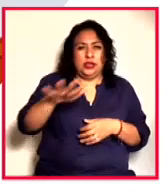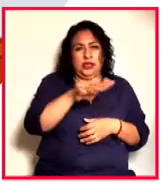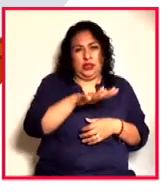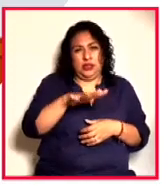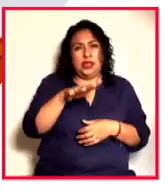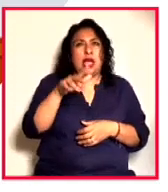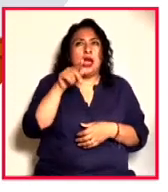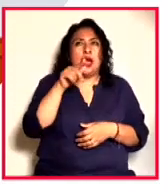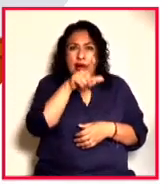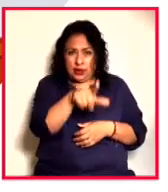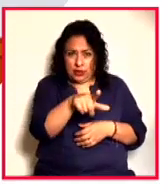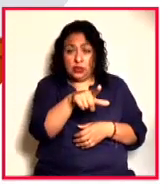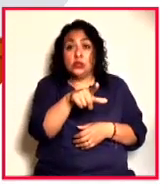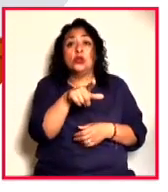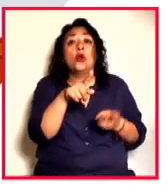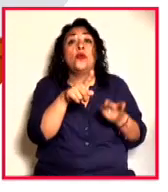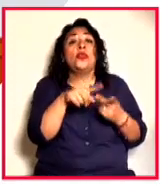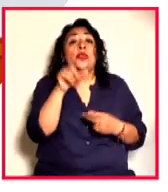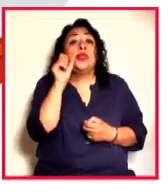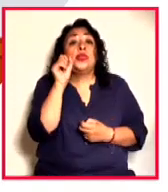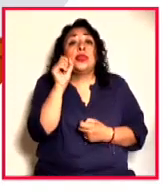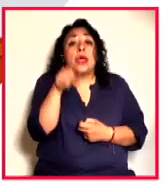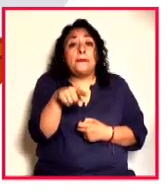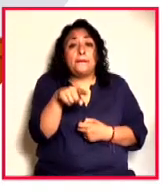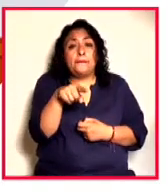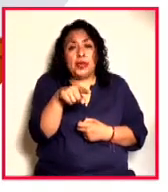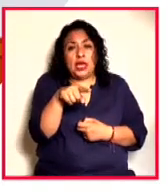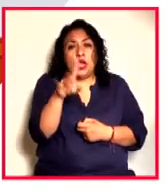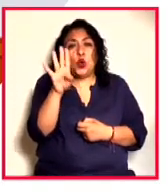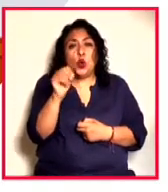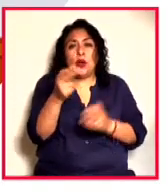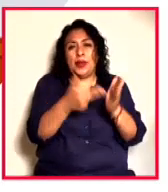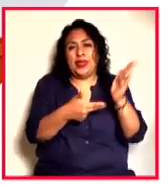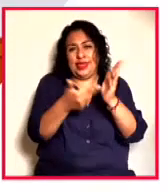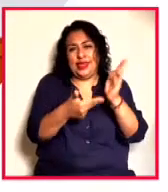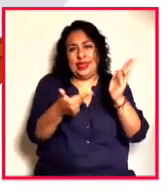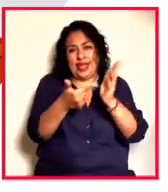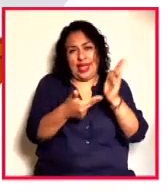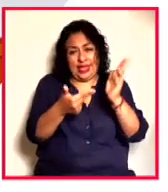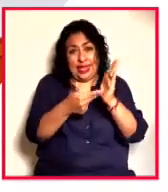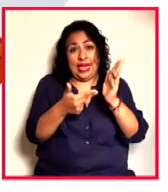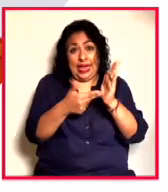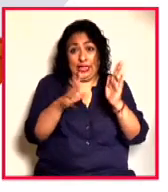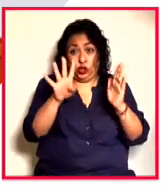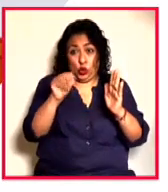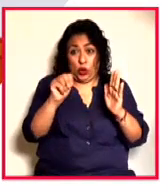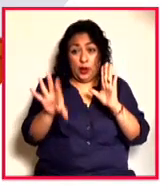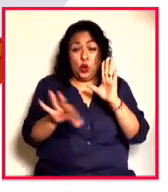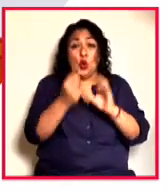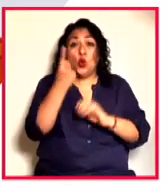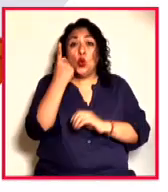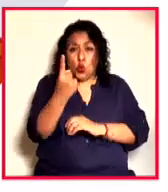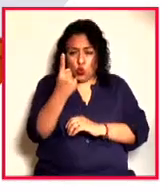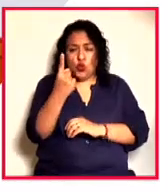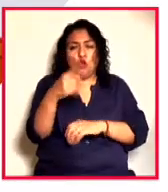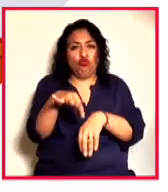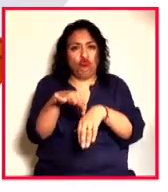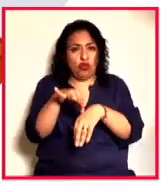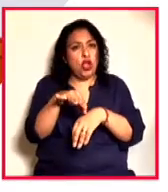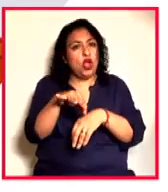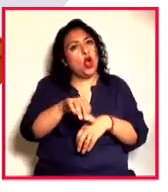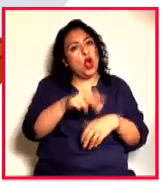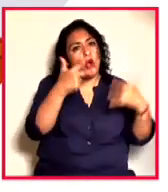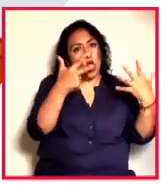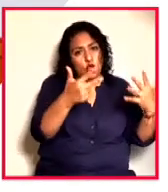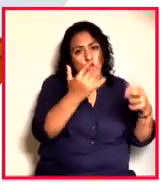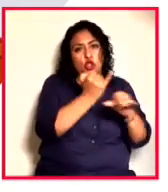Jalisco y tenemos también nueve talleres. De esos nueve, uno va a ser presencial y los otros van a ser en